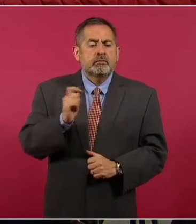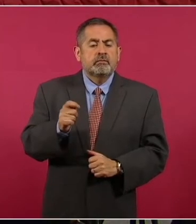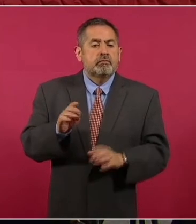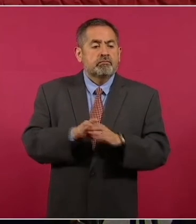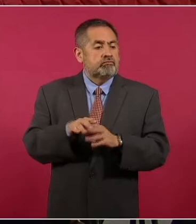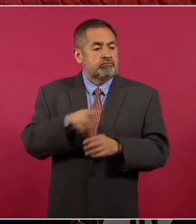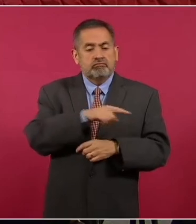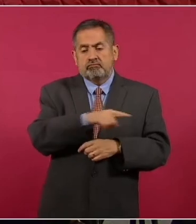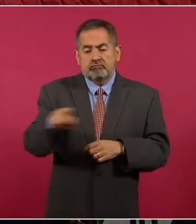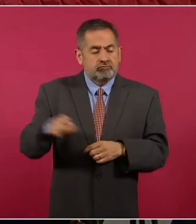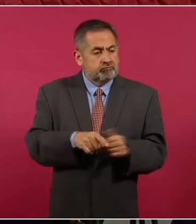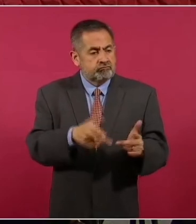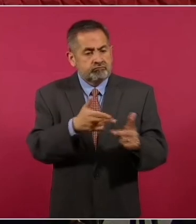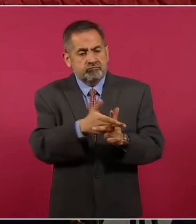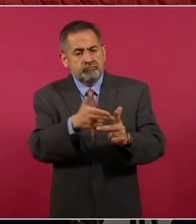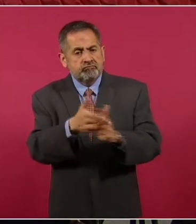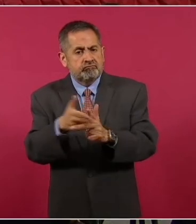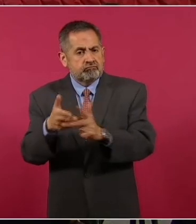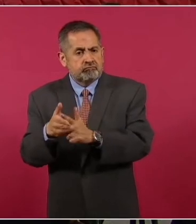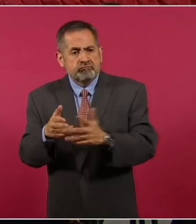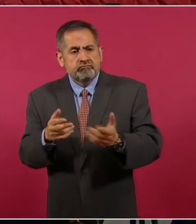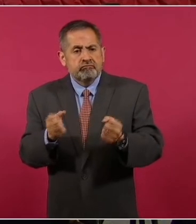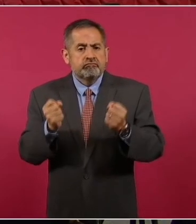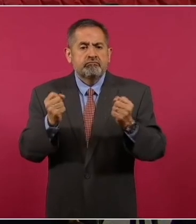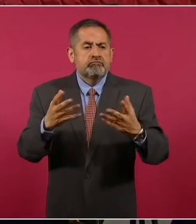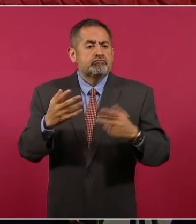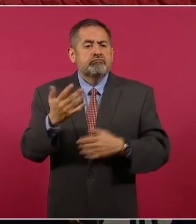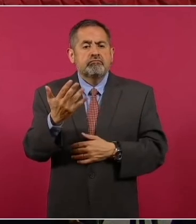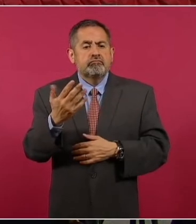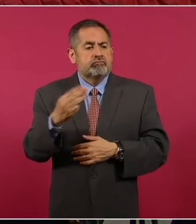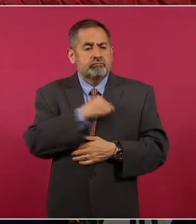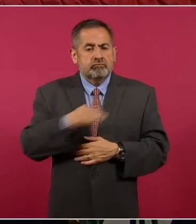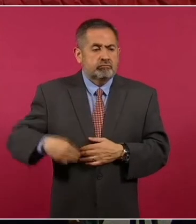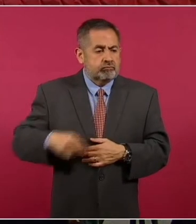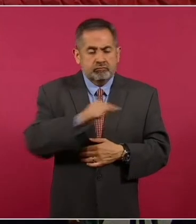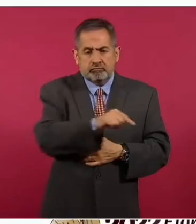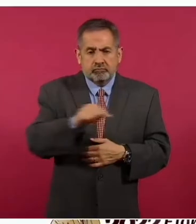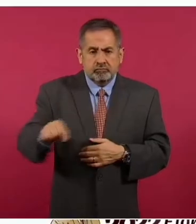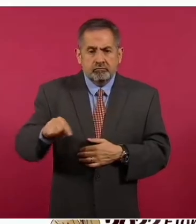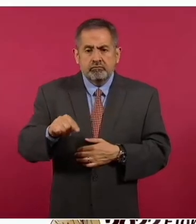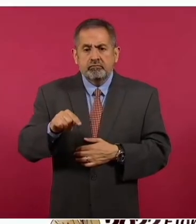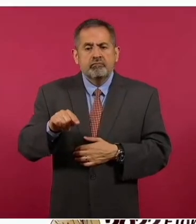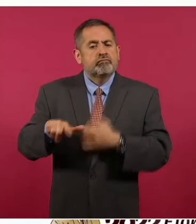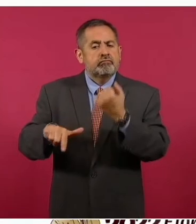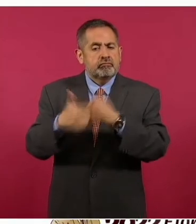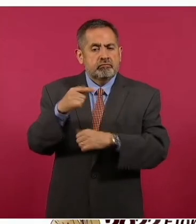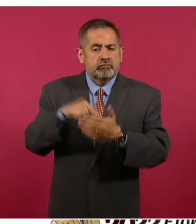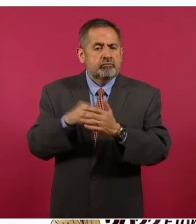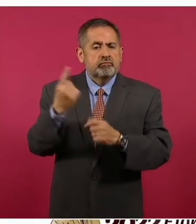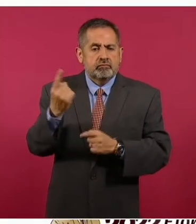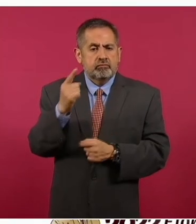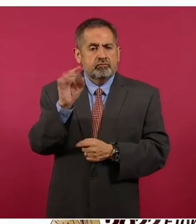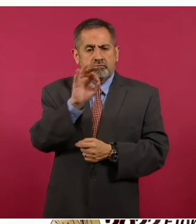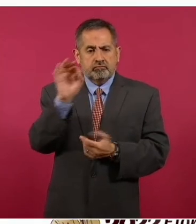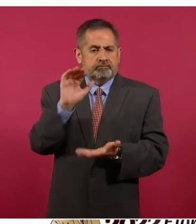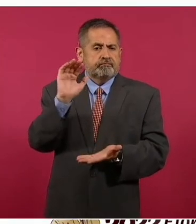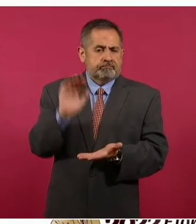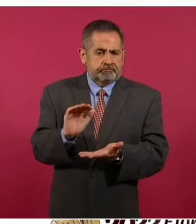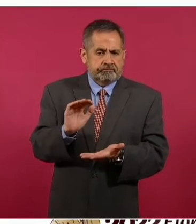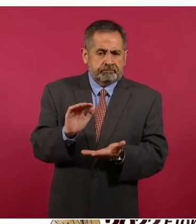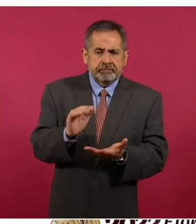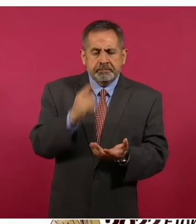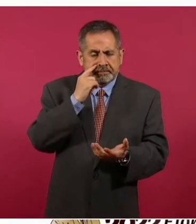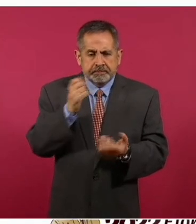homicidios dolosos en los 50 municipios prioritarios, disminuyeron 12.1 por ciento de